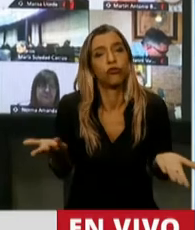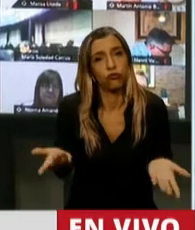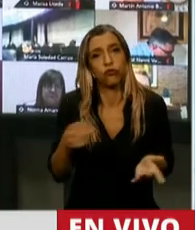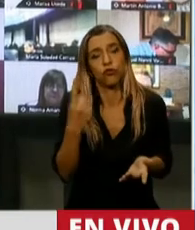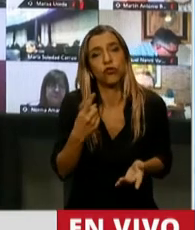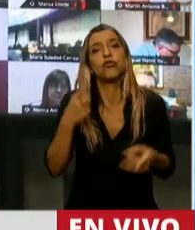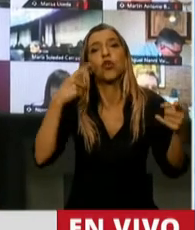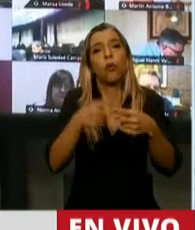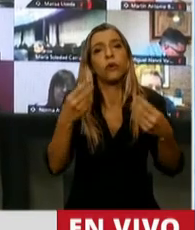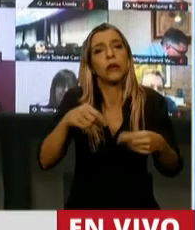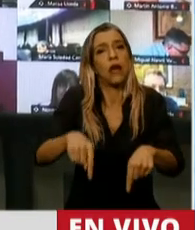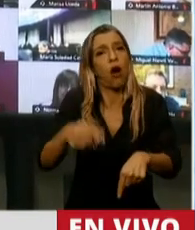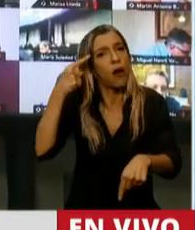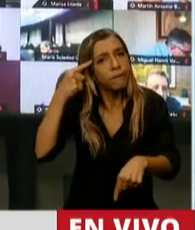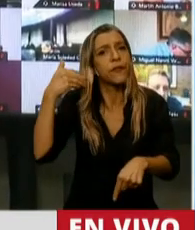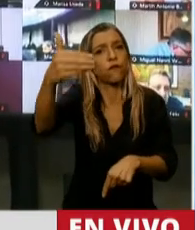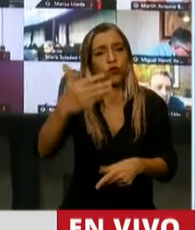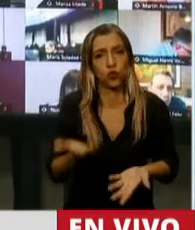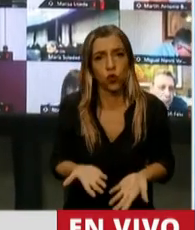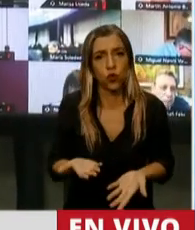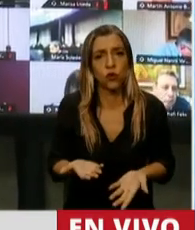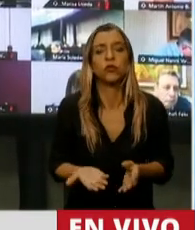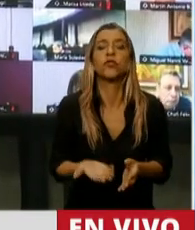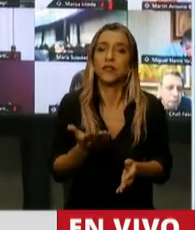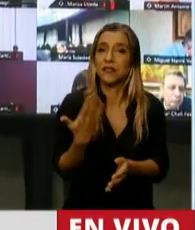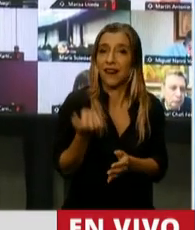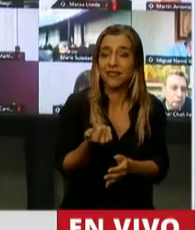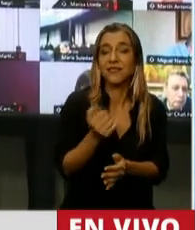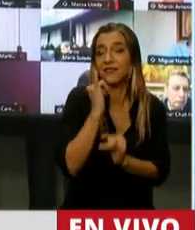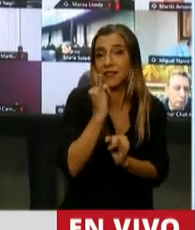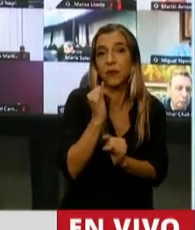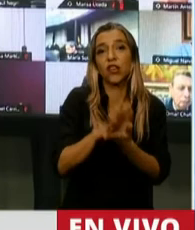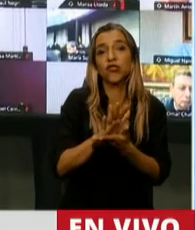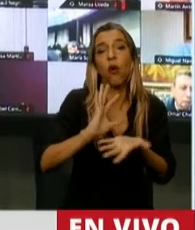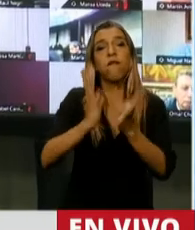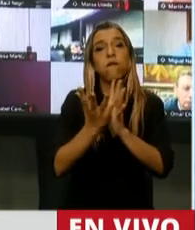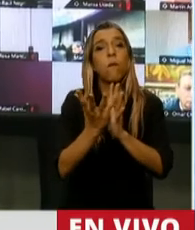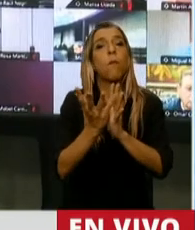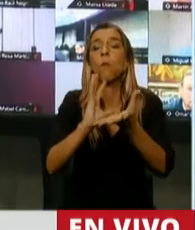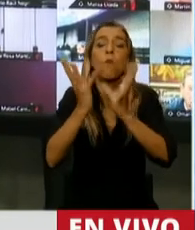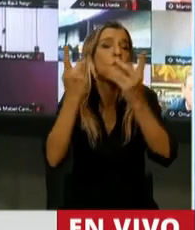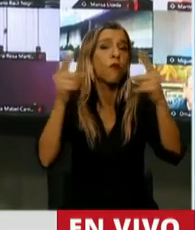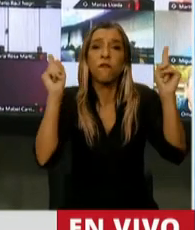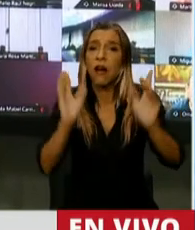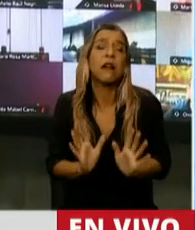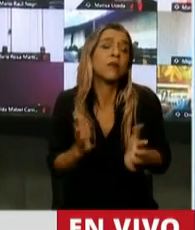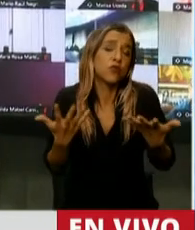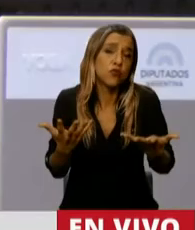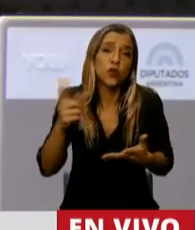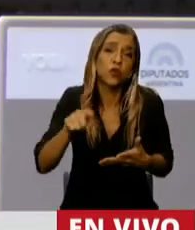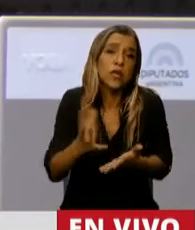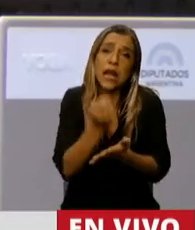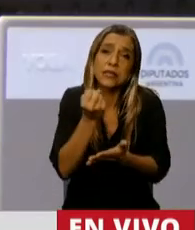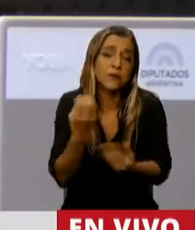lo que dije recién con respecto al cambio de modelo, es lo que vamos a sostener. No pueden terminar de aceptar que vamos a estar